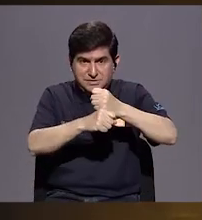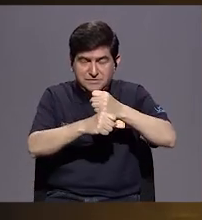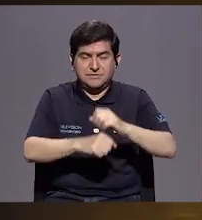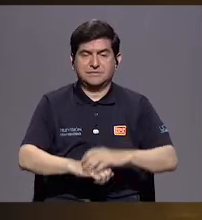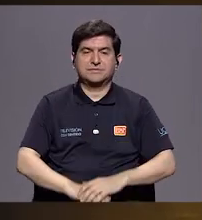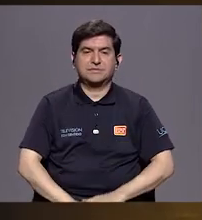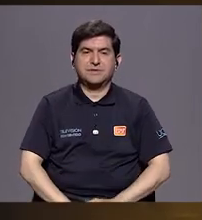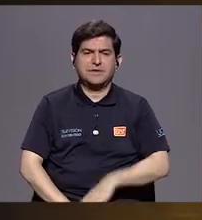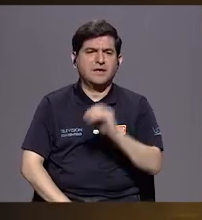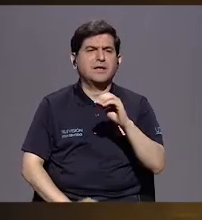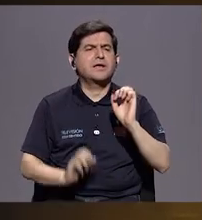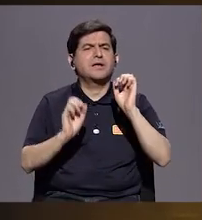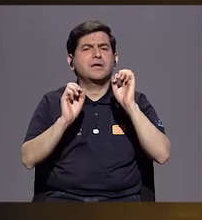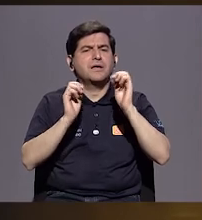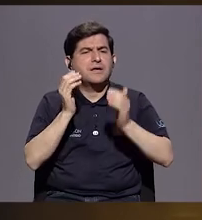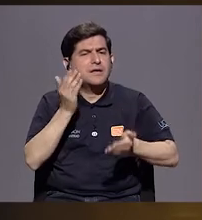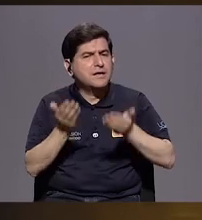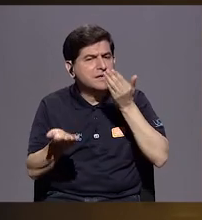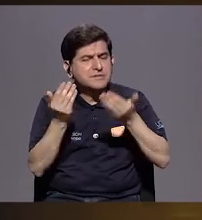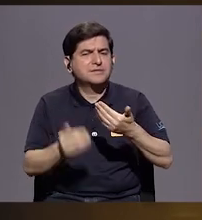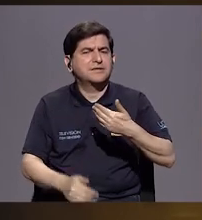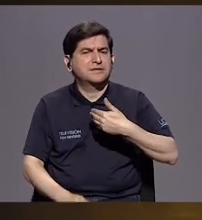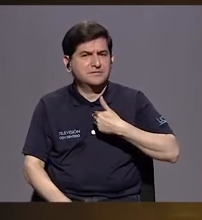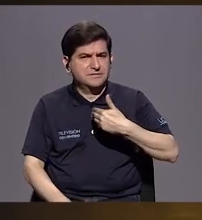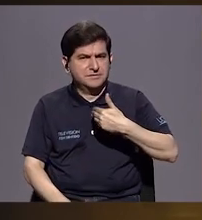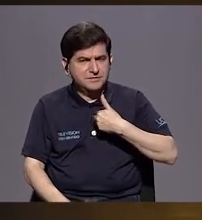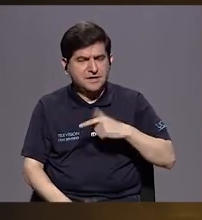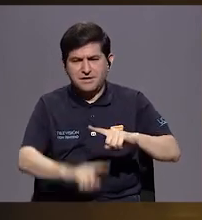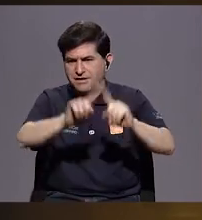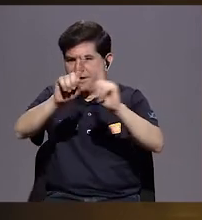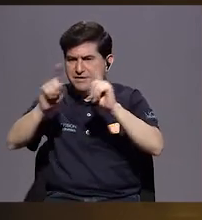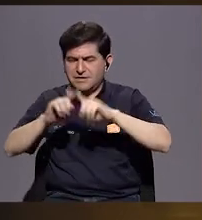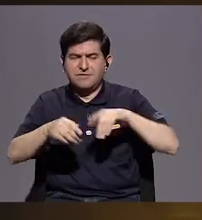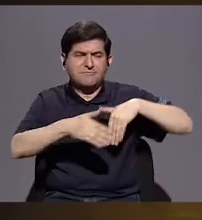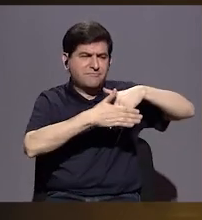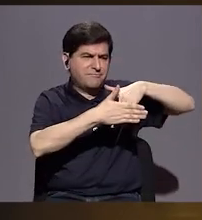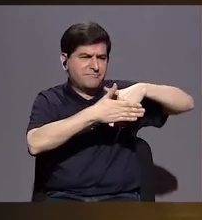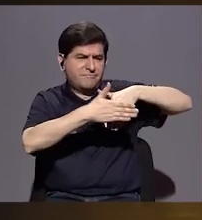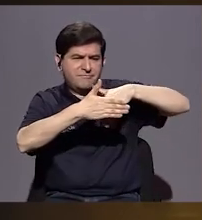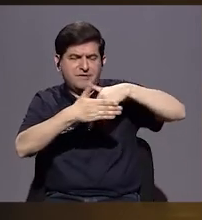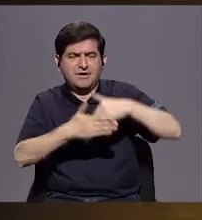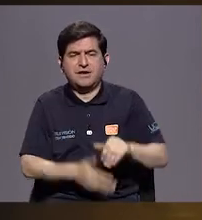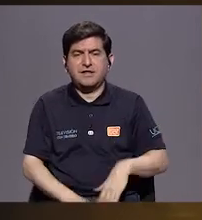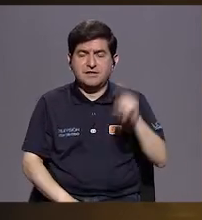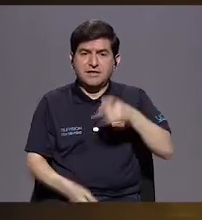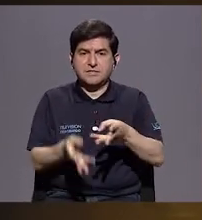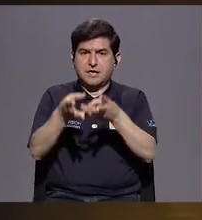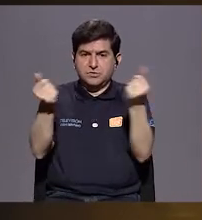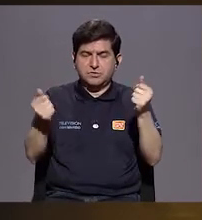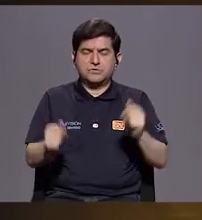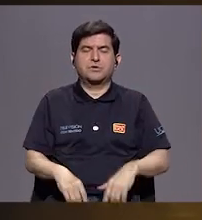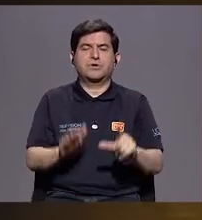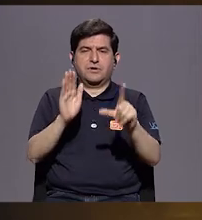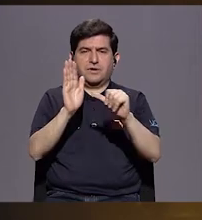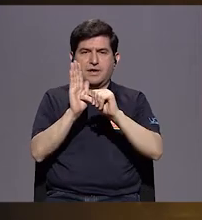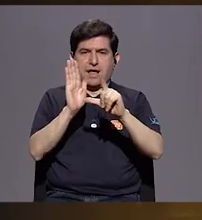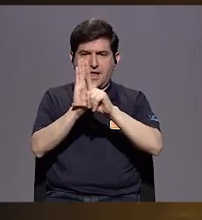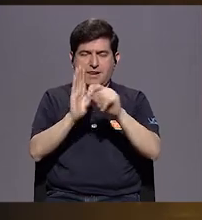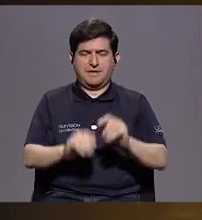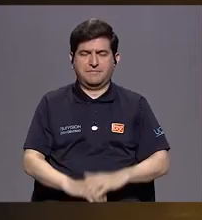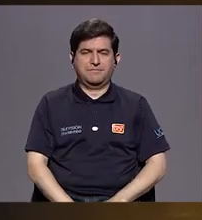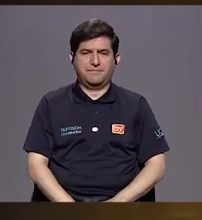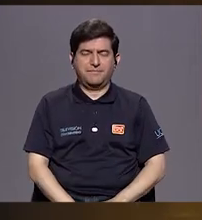y que posiblemente tenga diferentes tropiezos que tienen que ser resueltos a nivel legislativo.